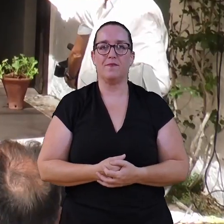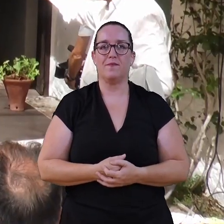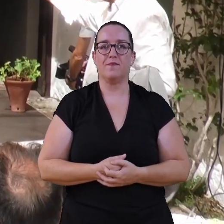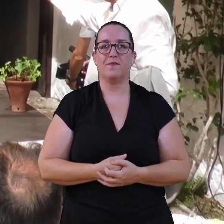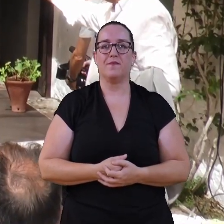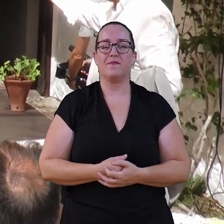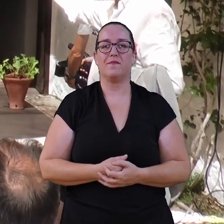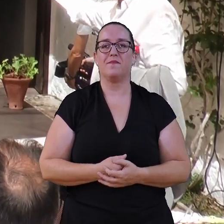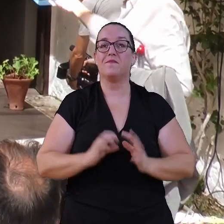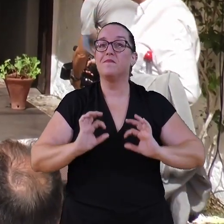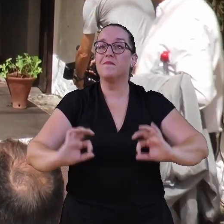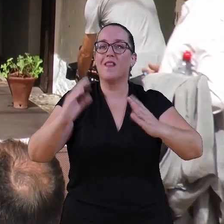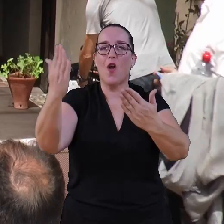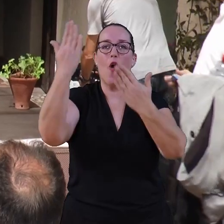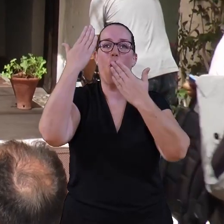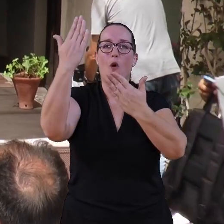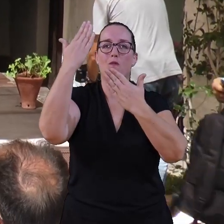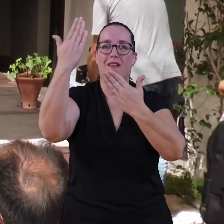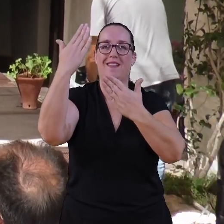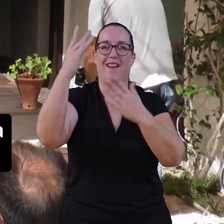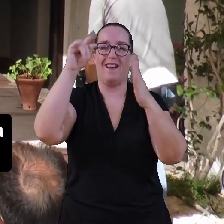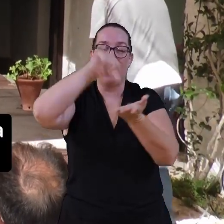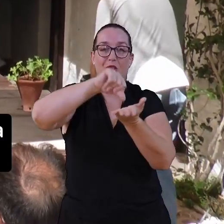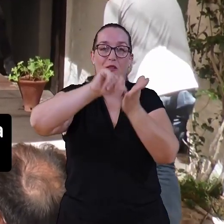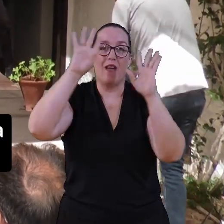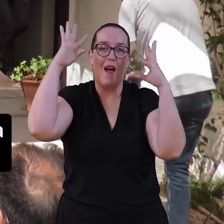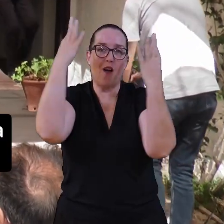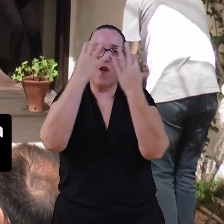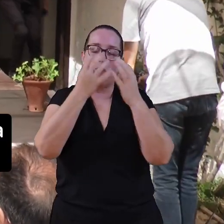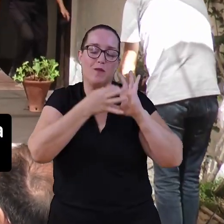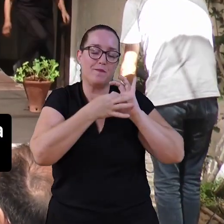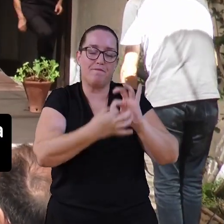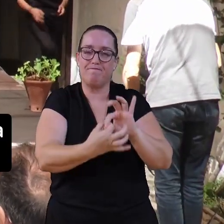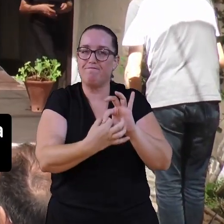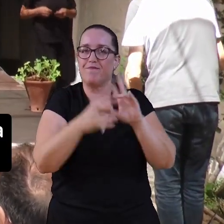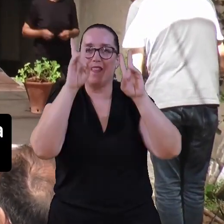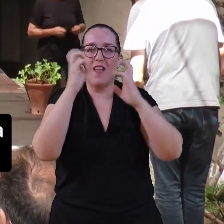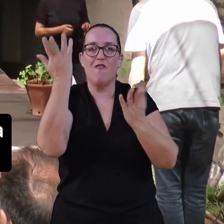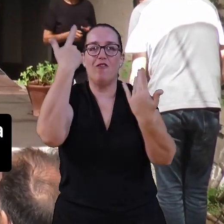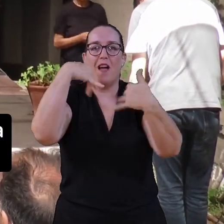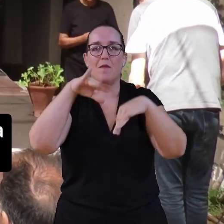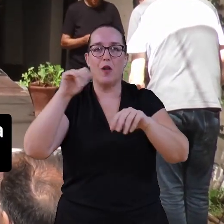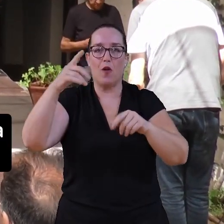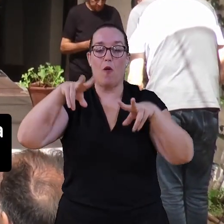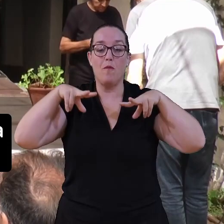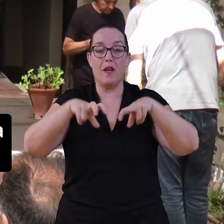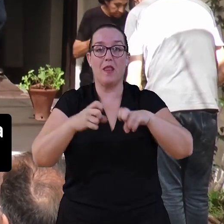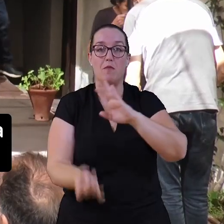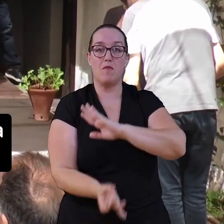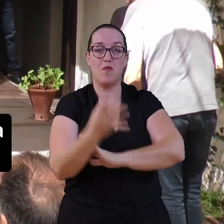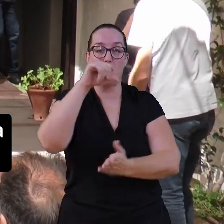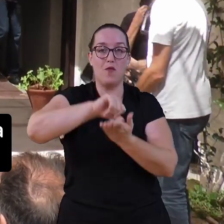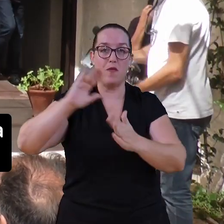Se trata también de un sentido homenaje a lo que la ciudad de Córdoba supone para el flamenco desde sus inicios y hasta la actualidad.